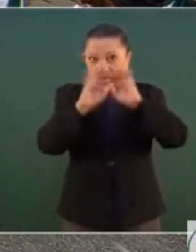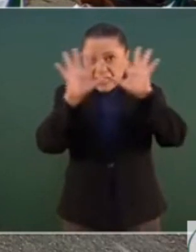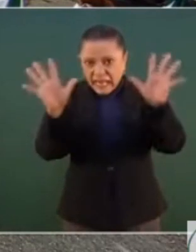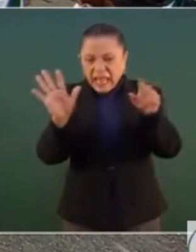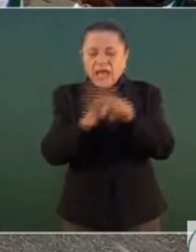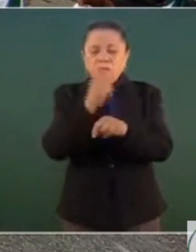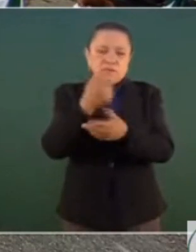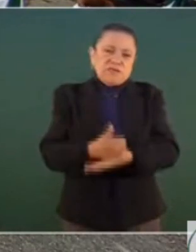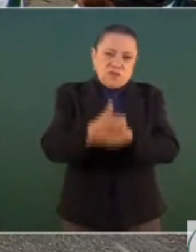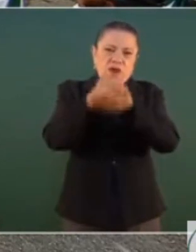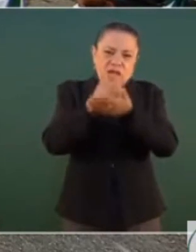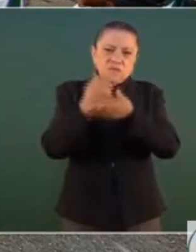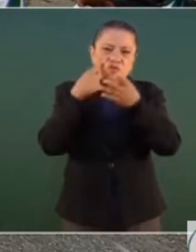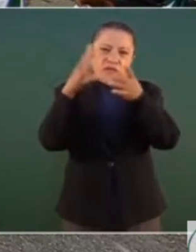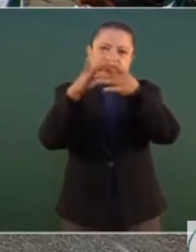esto ayuda.